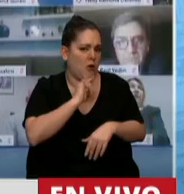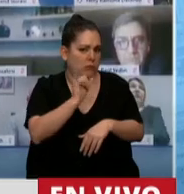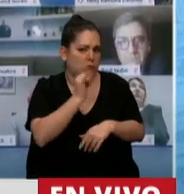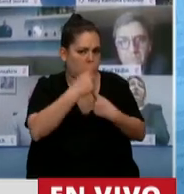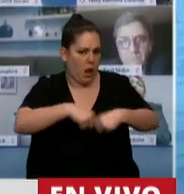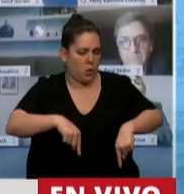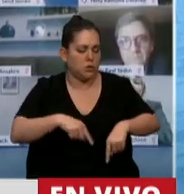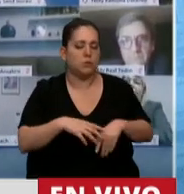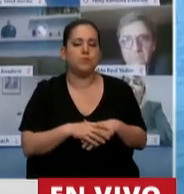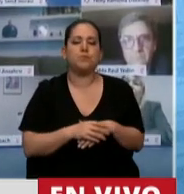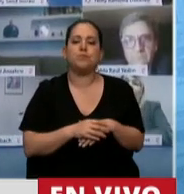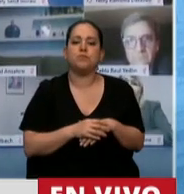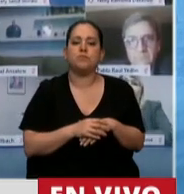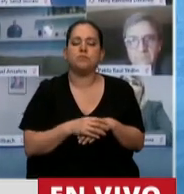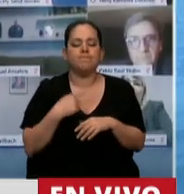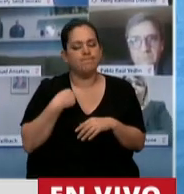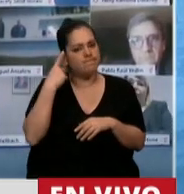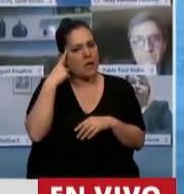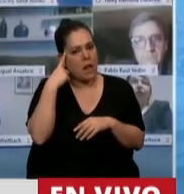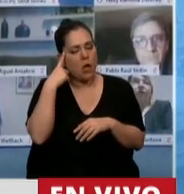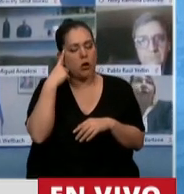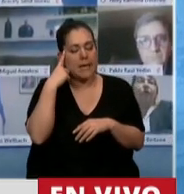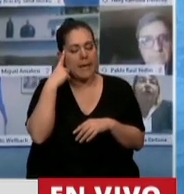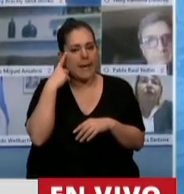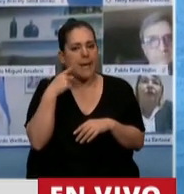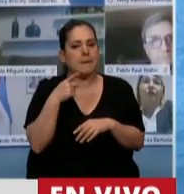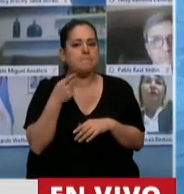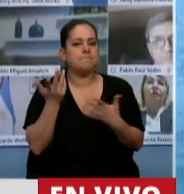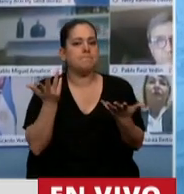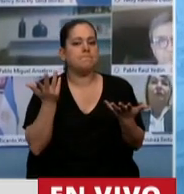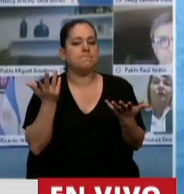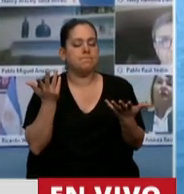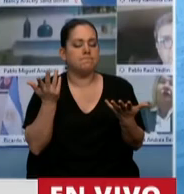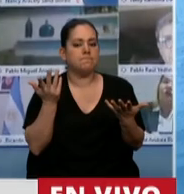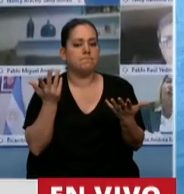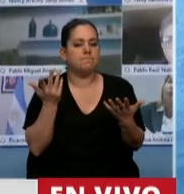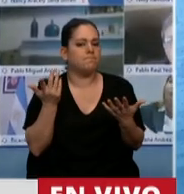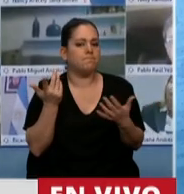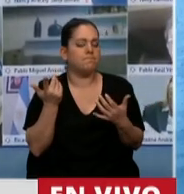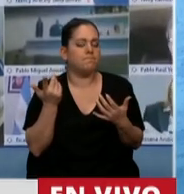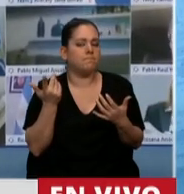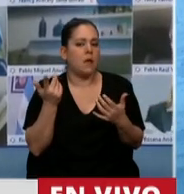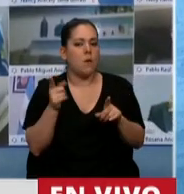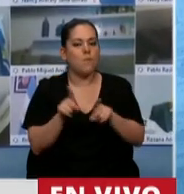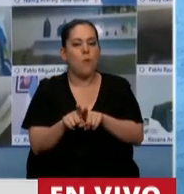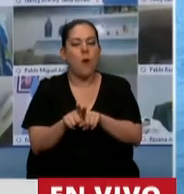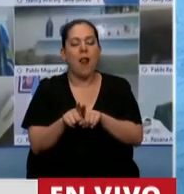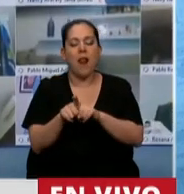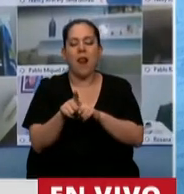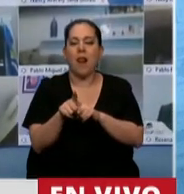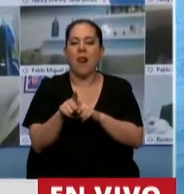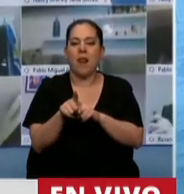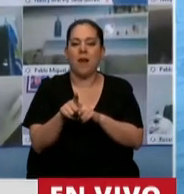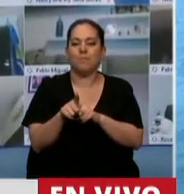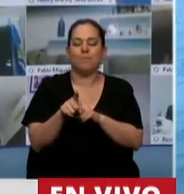acá no se puede tomar o tener el mismo trato con